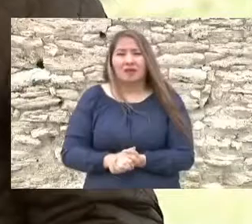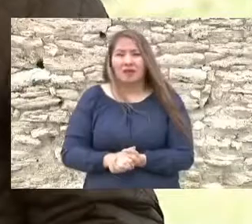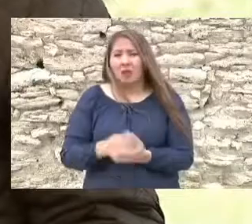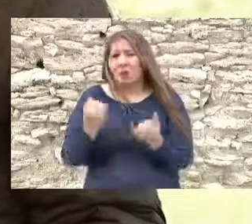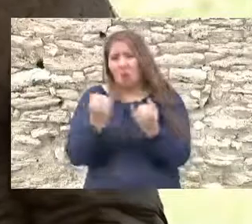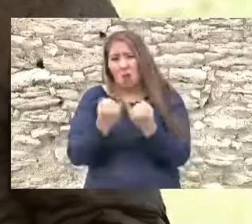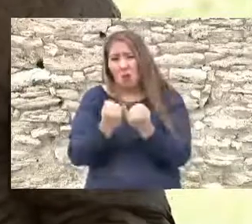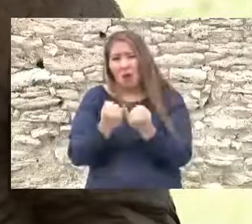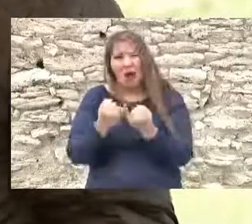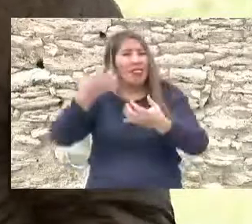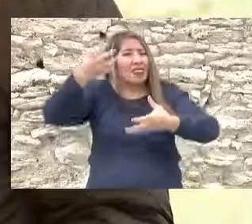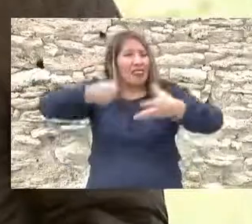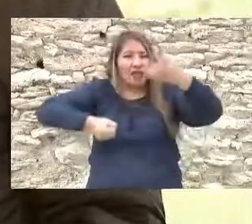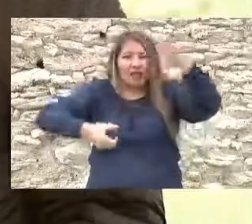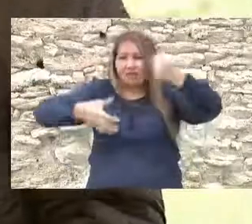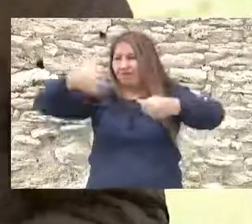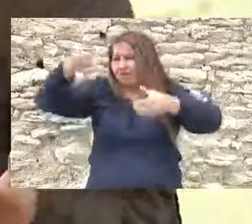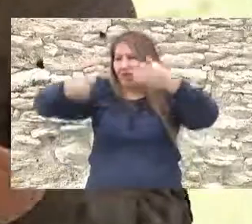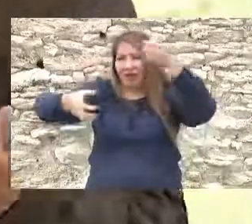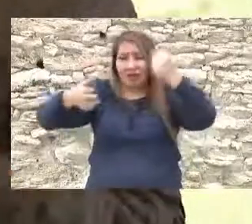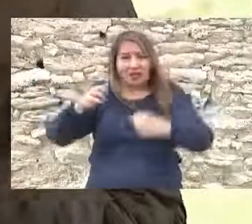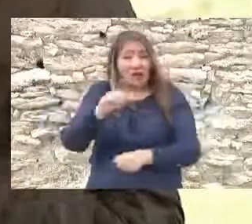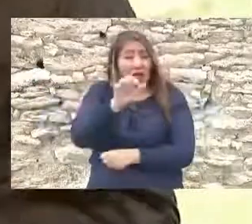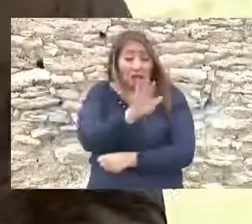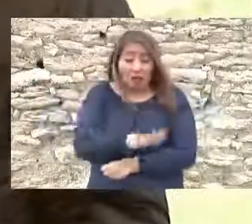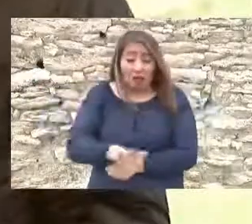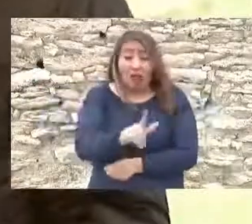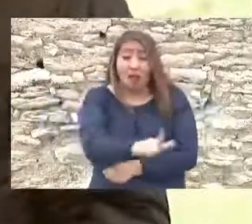producción de leche en la laguna